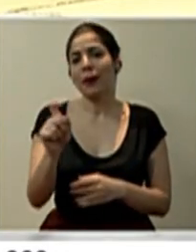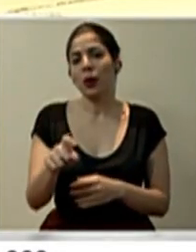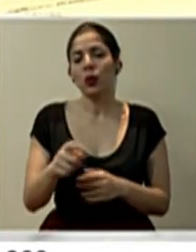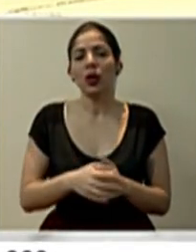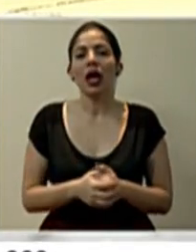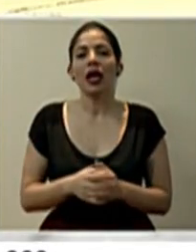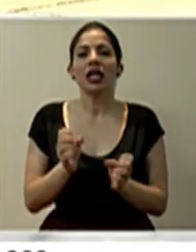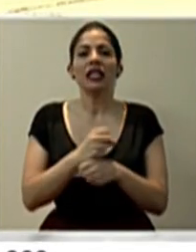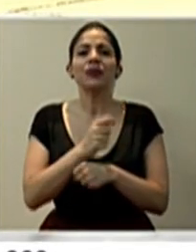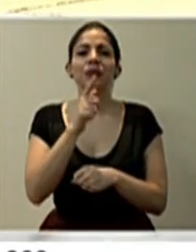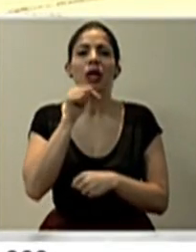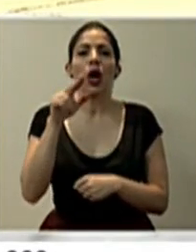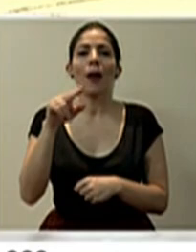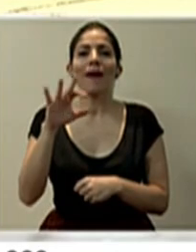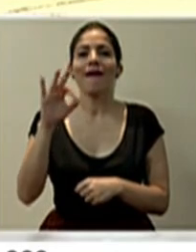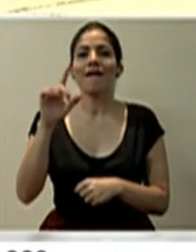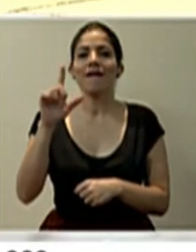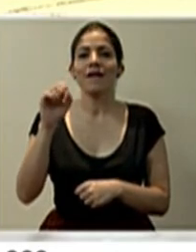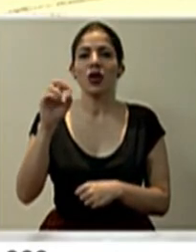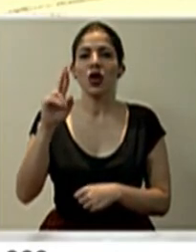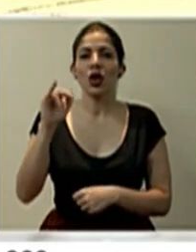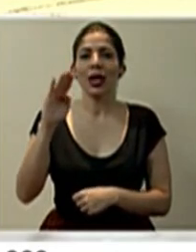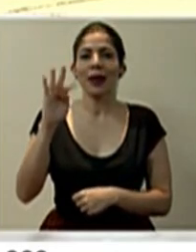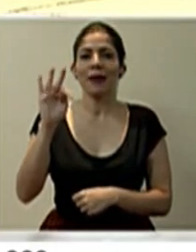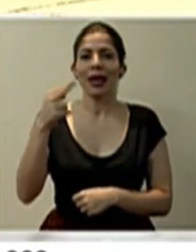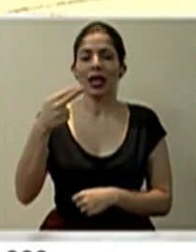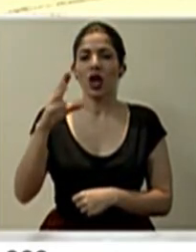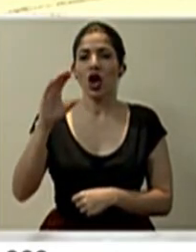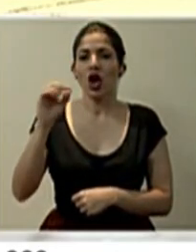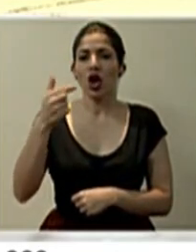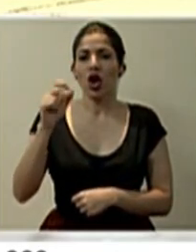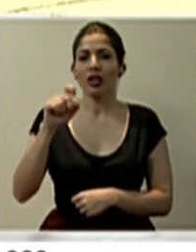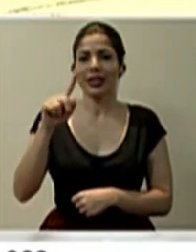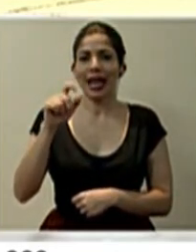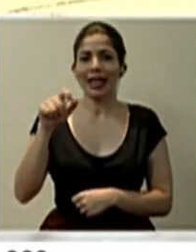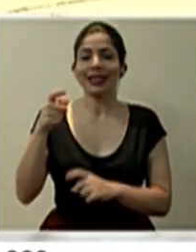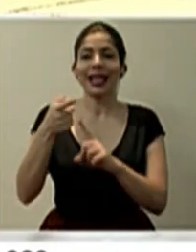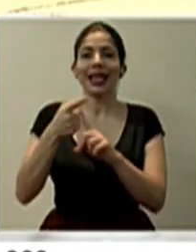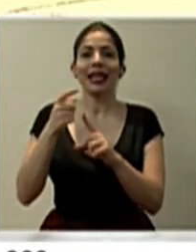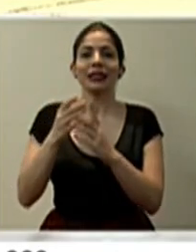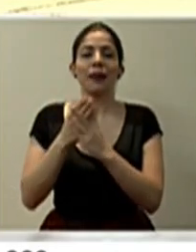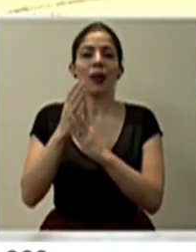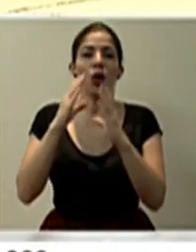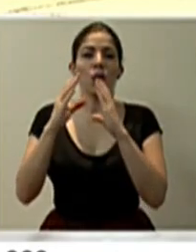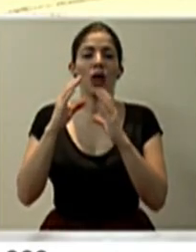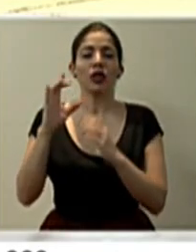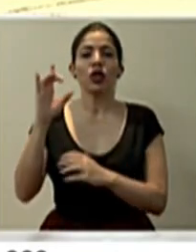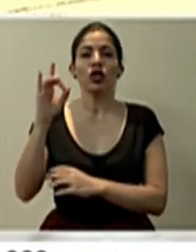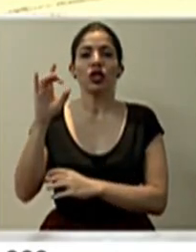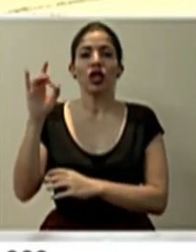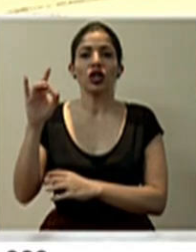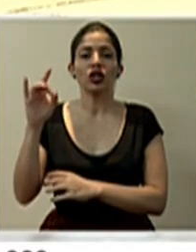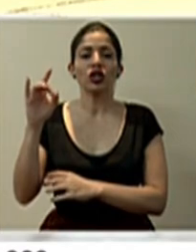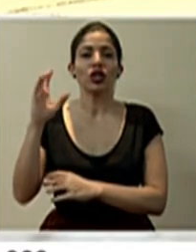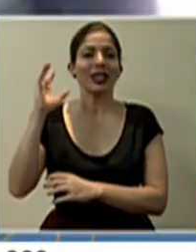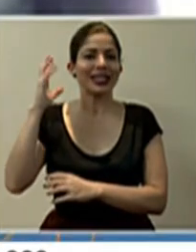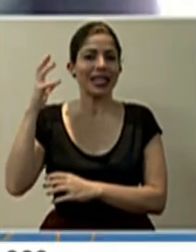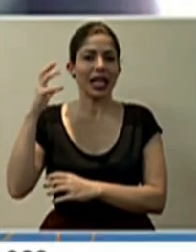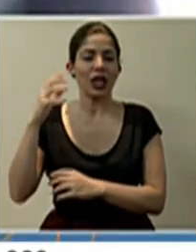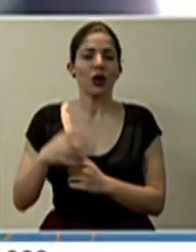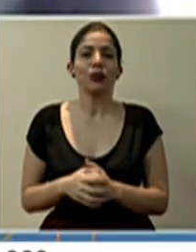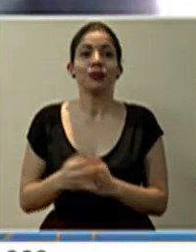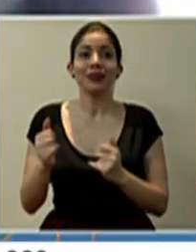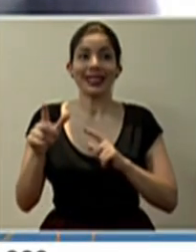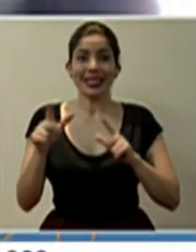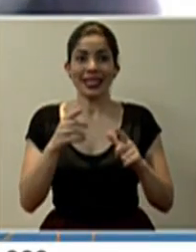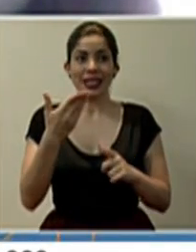la realiza la colega Floribet González del medio regional 88 Estéreo. Y me indican que ya está lista